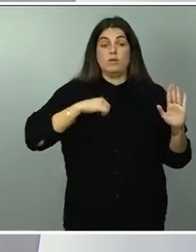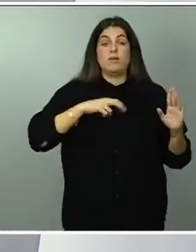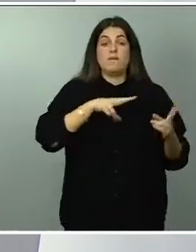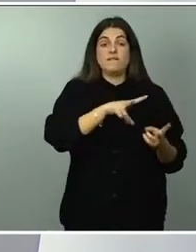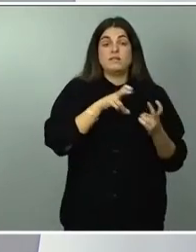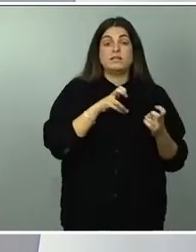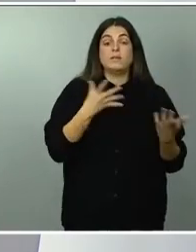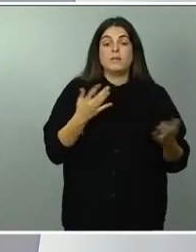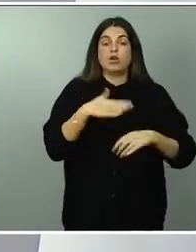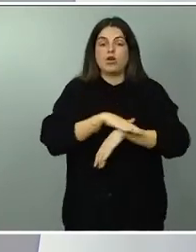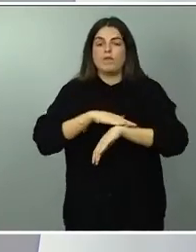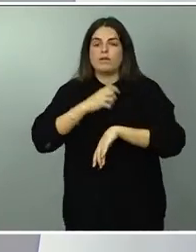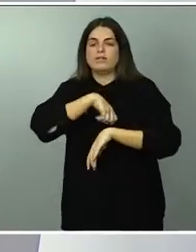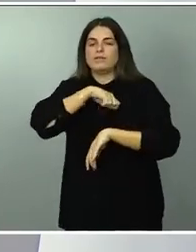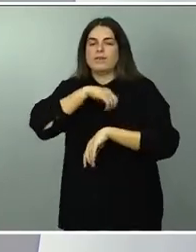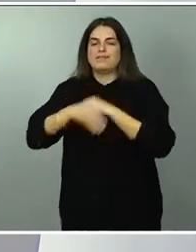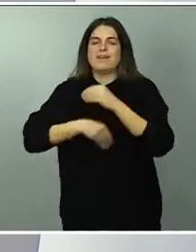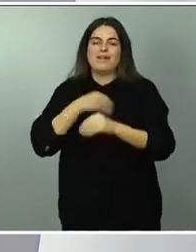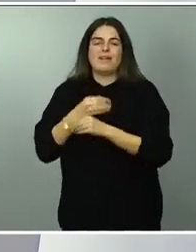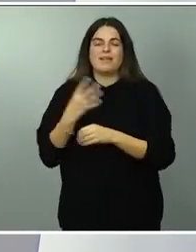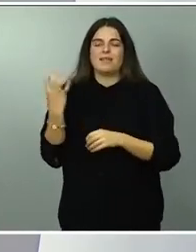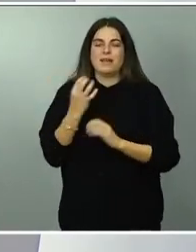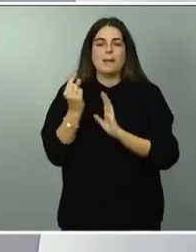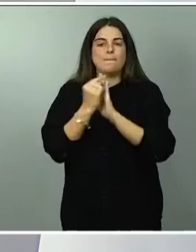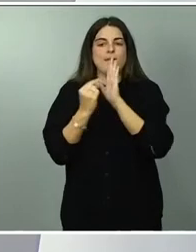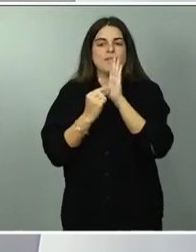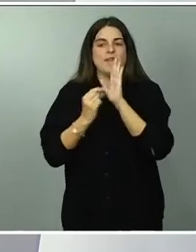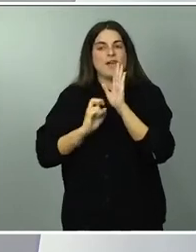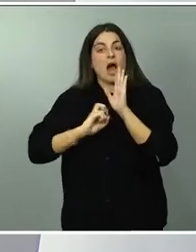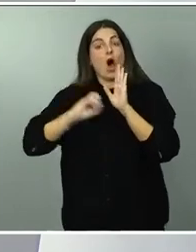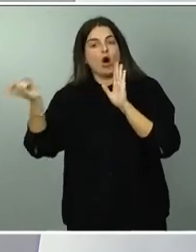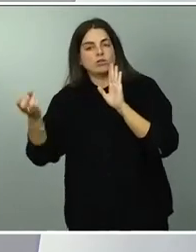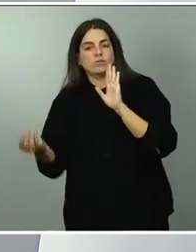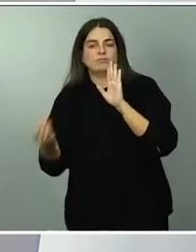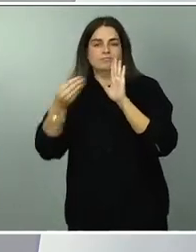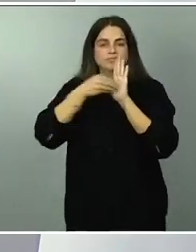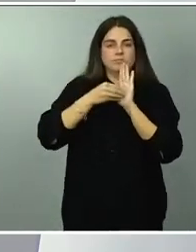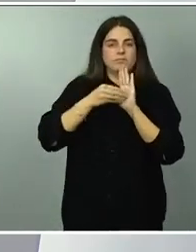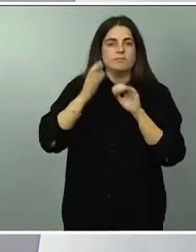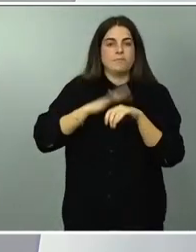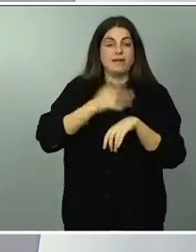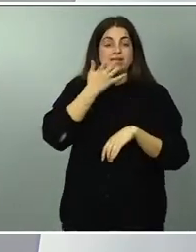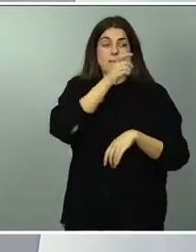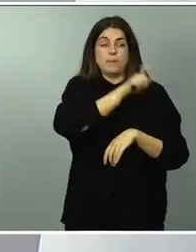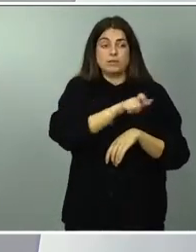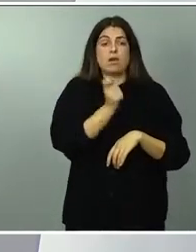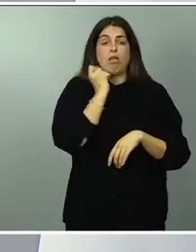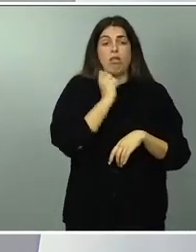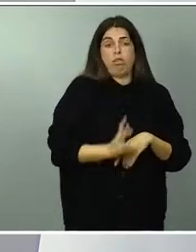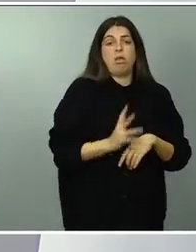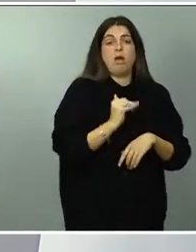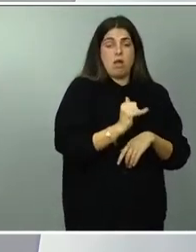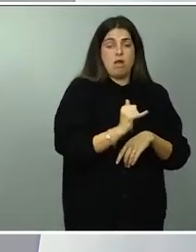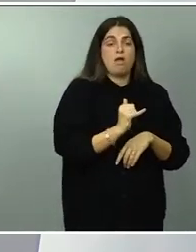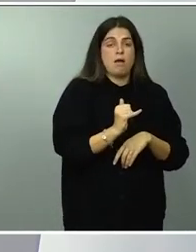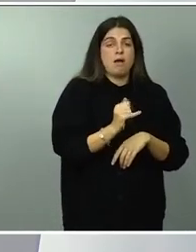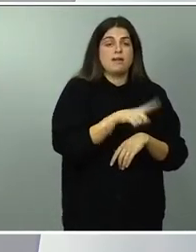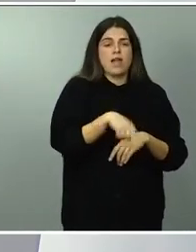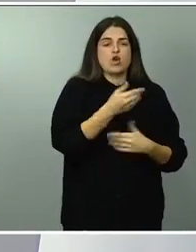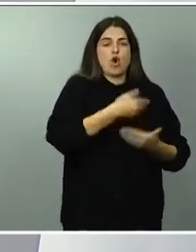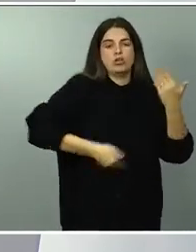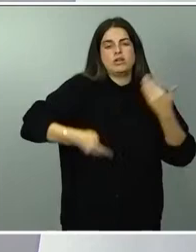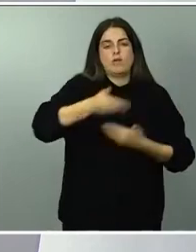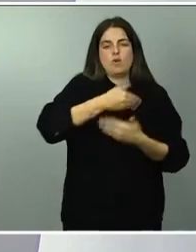España es poner en marcha una medida entendiendo que los grandes capitales en este momento tienen que contribuir en mayor